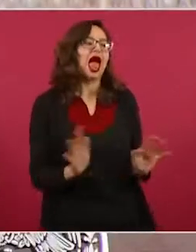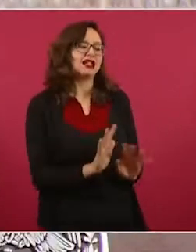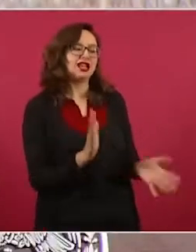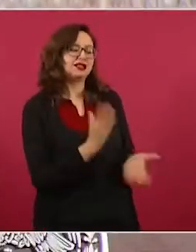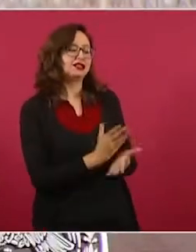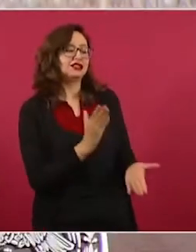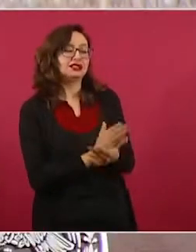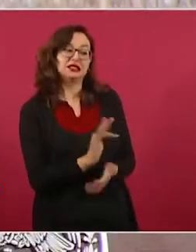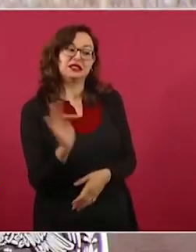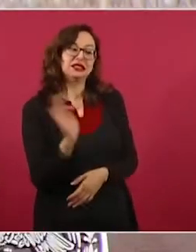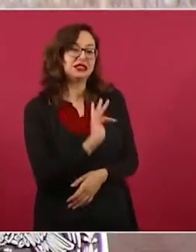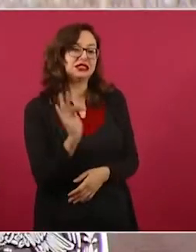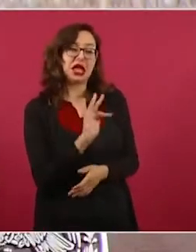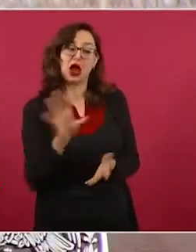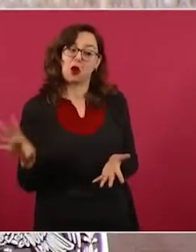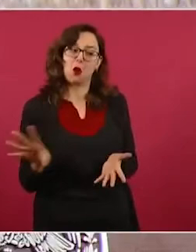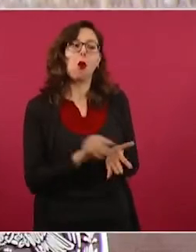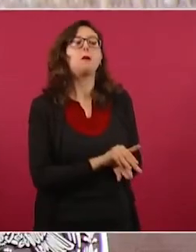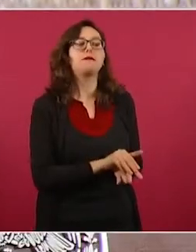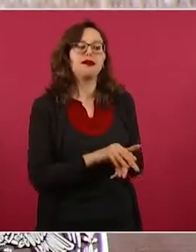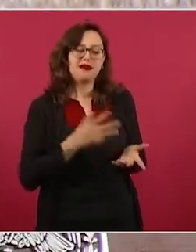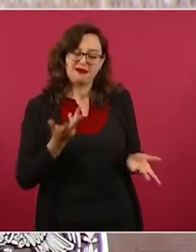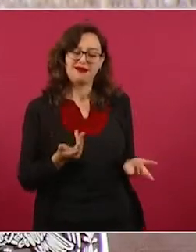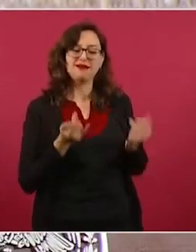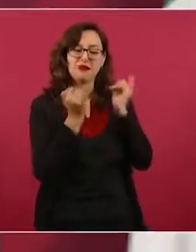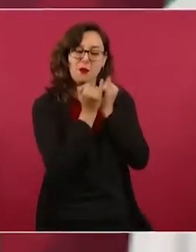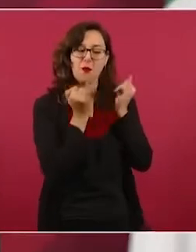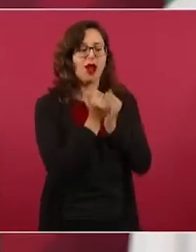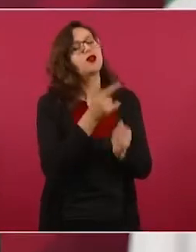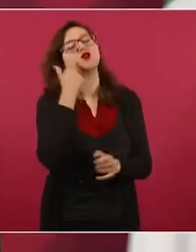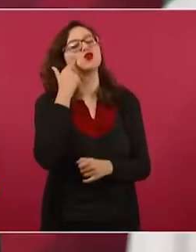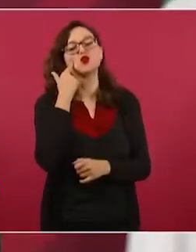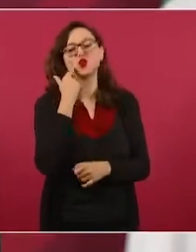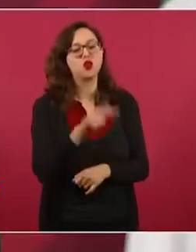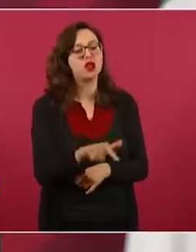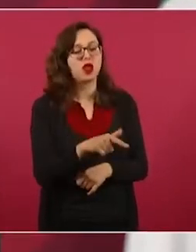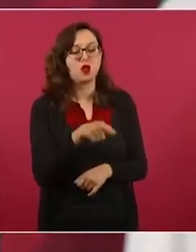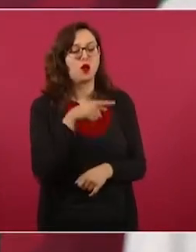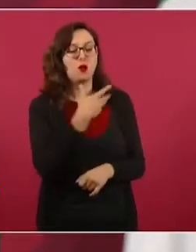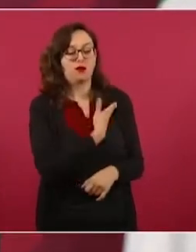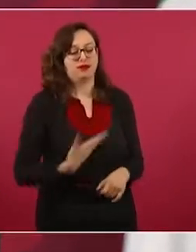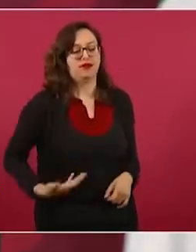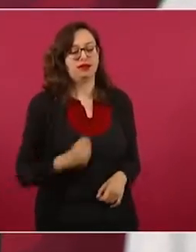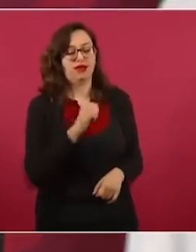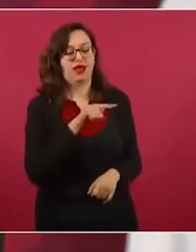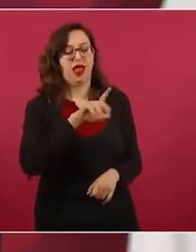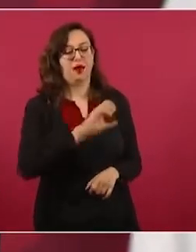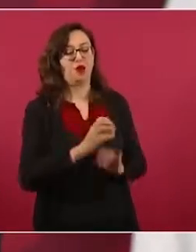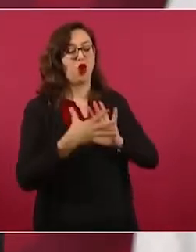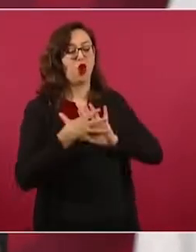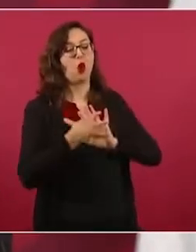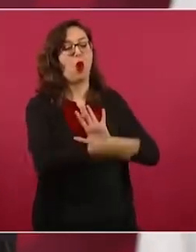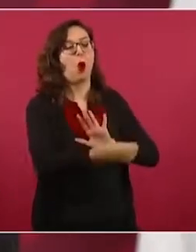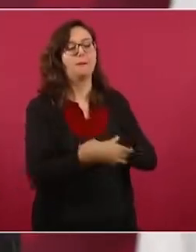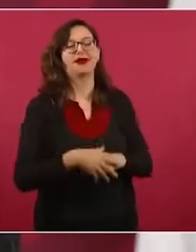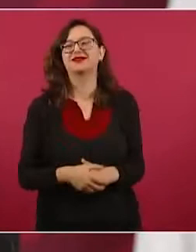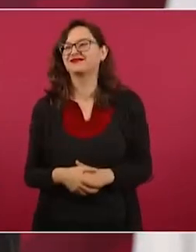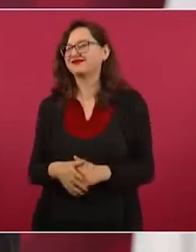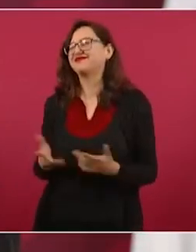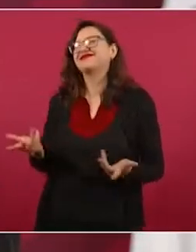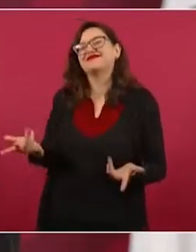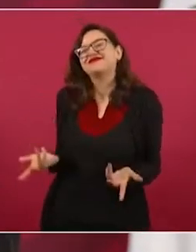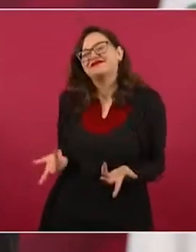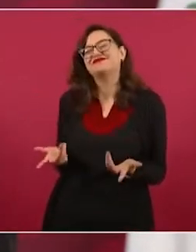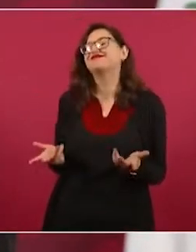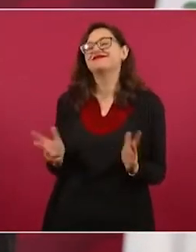fue textual, pero tú, presidente. La verdad es que nosotros tenemos cosas